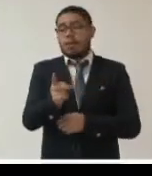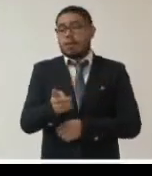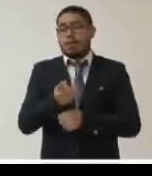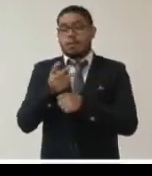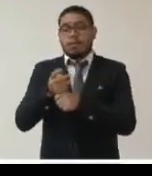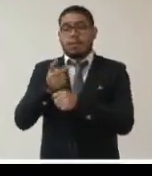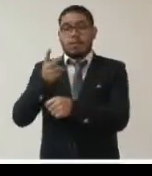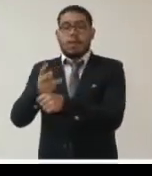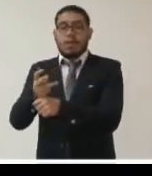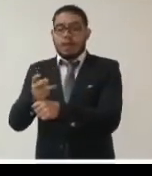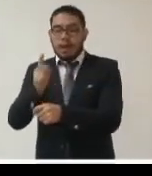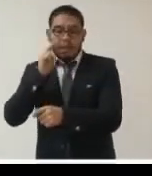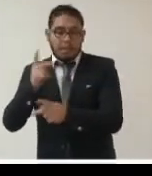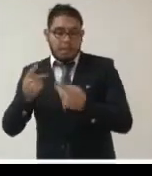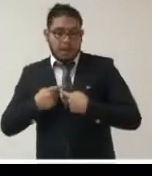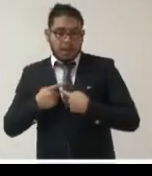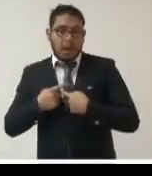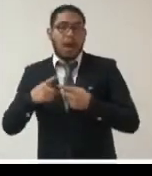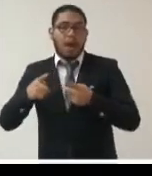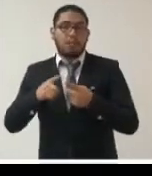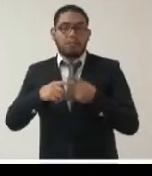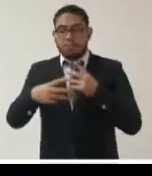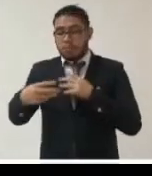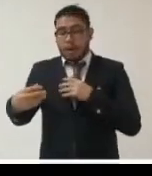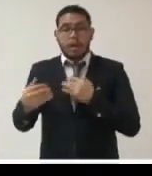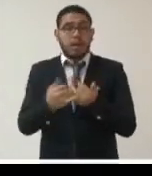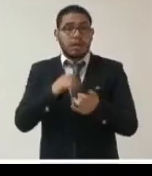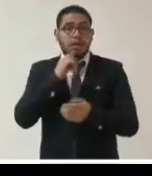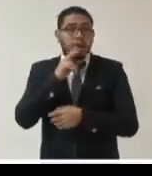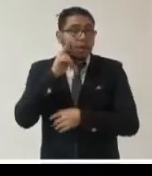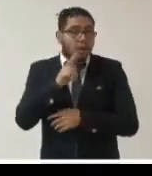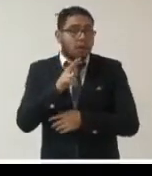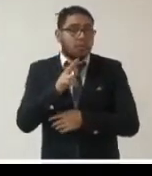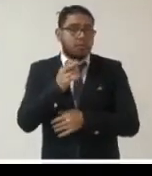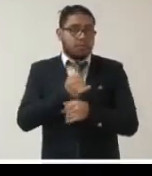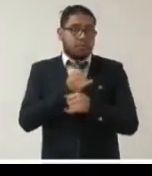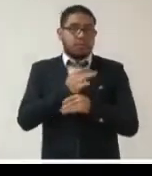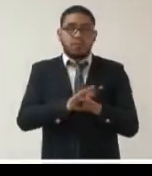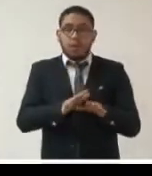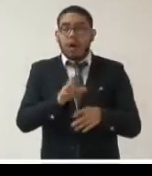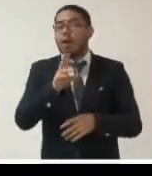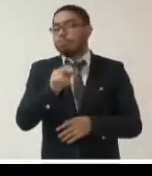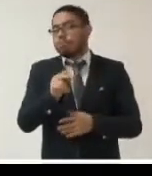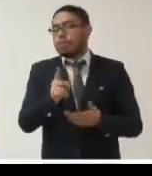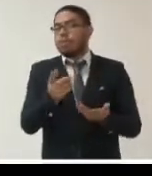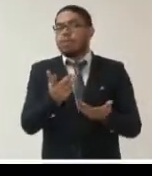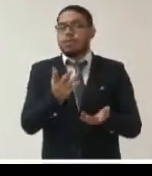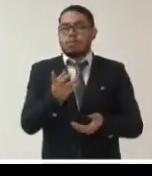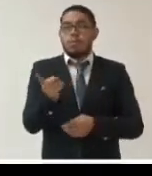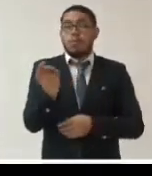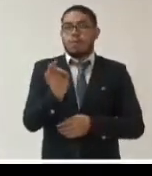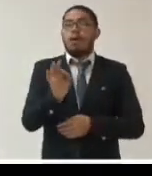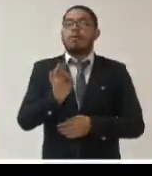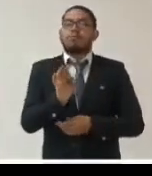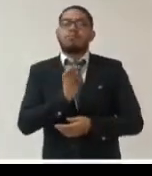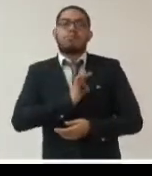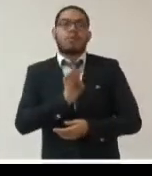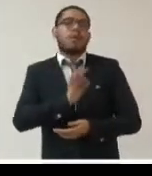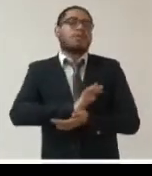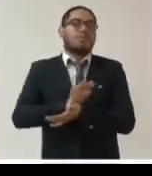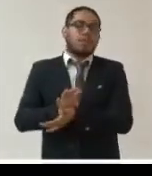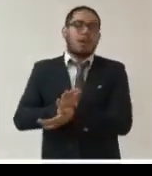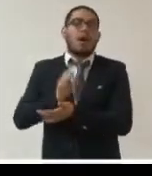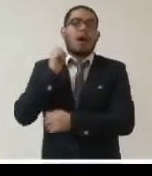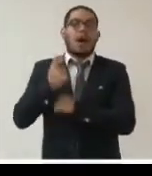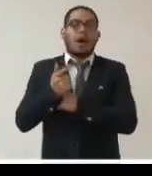en cualquier entorno puede generar situaciones injustificadas de discriminación basadas precisamente en ese tratamiento